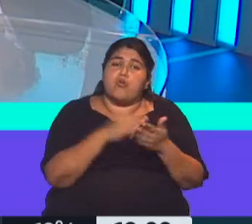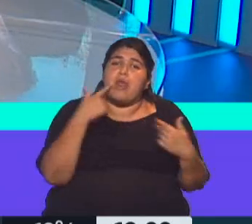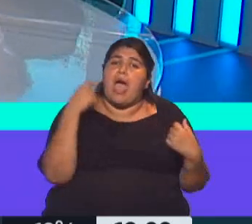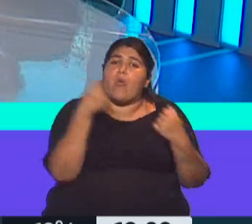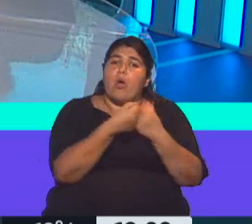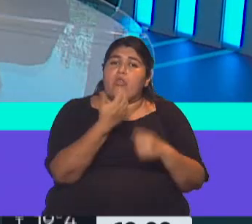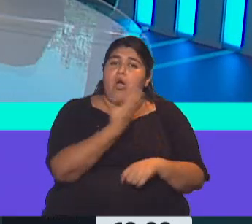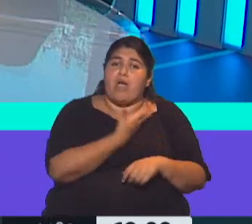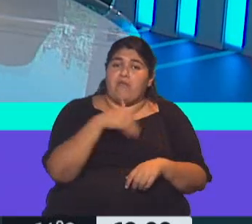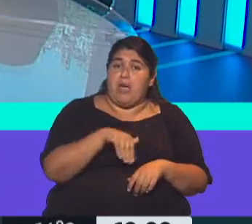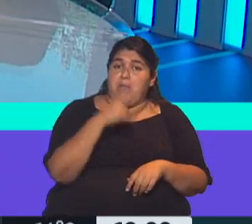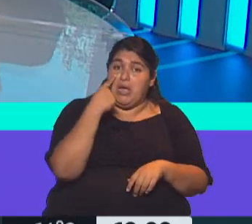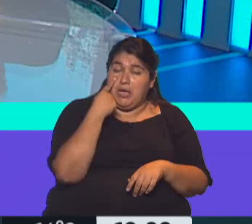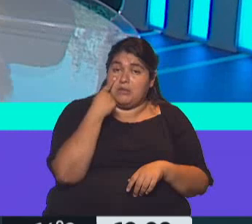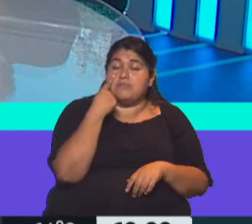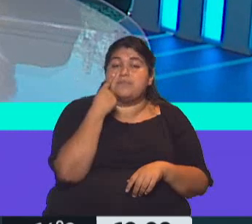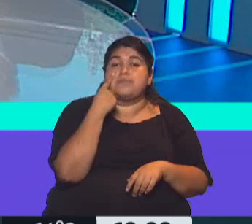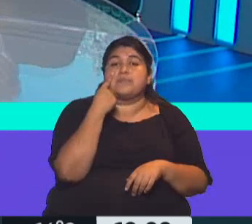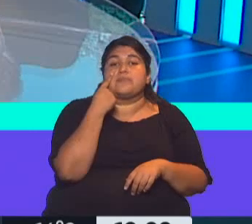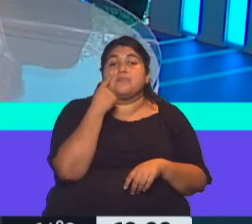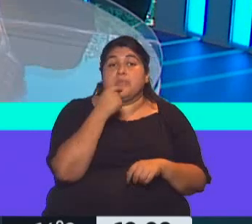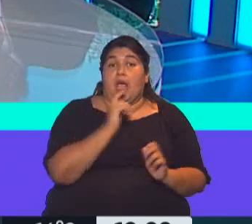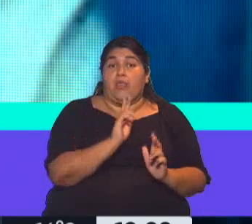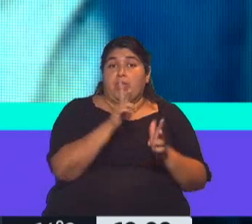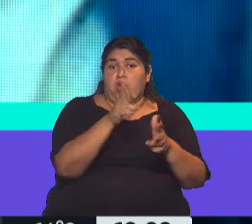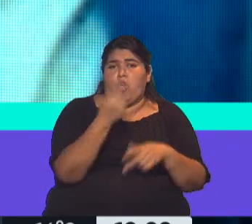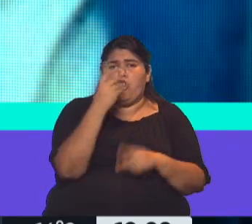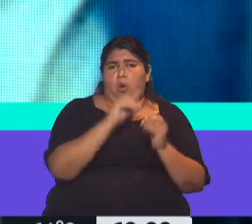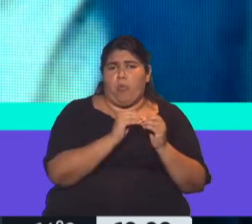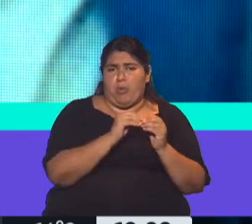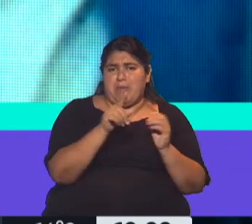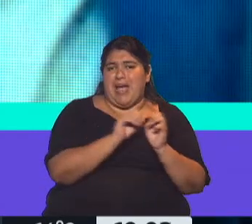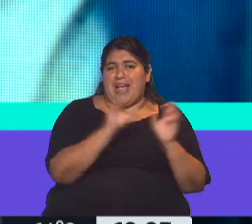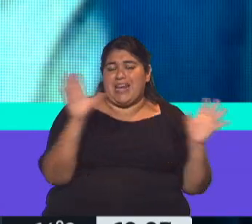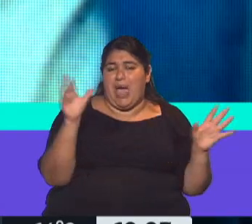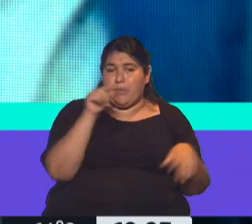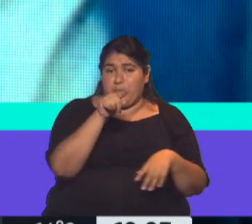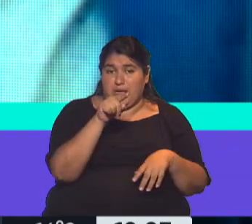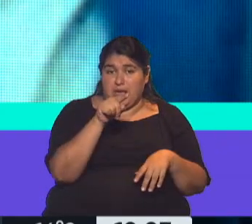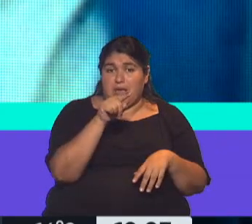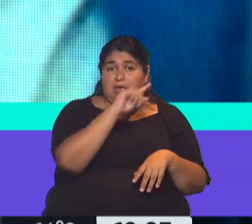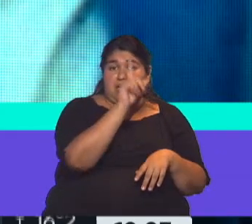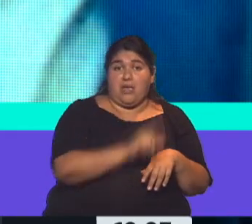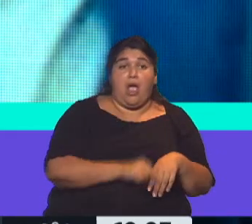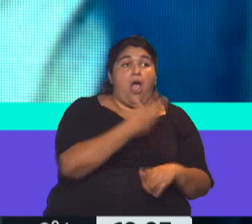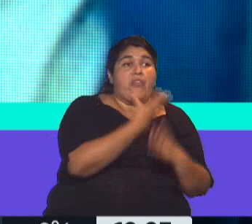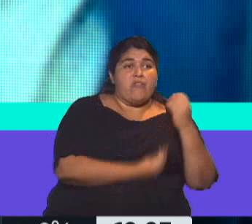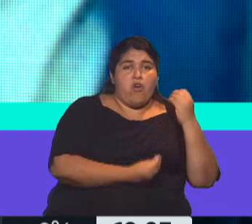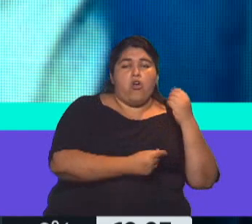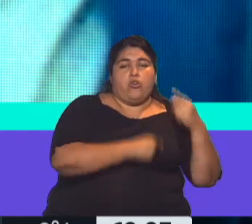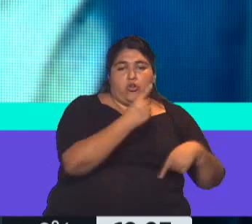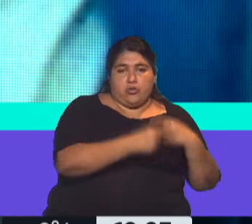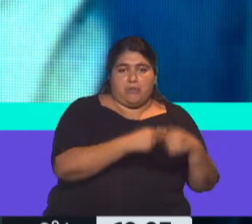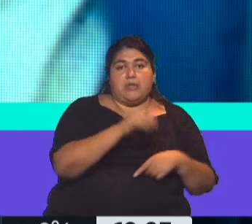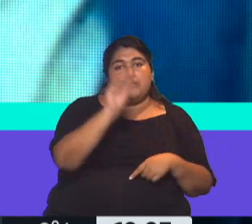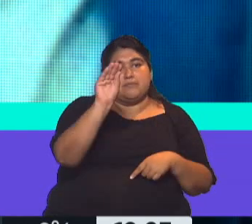FMI. Monetario Internacional, dijo que dos problemas graves que enfrenta el país son los defaults permanentes. Bueno, habría que